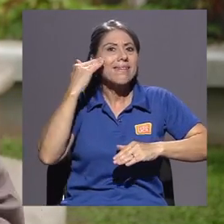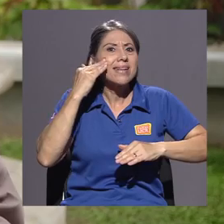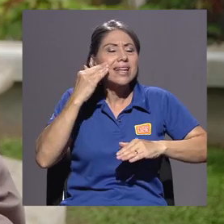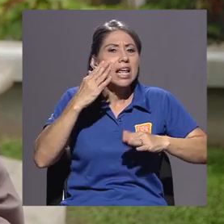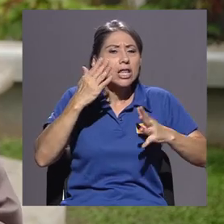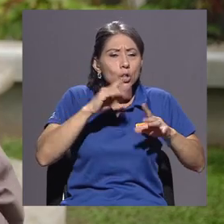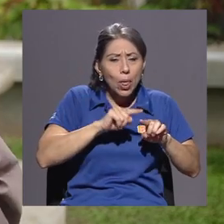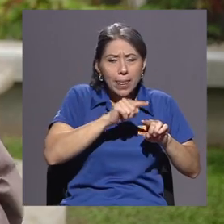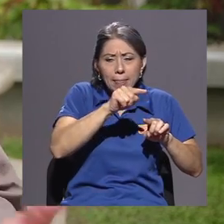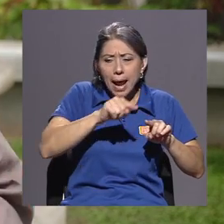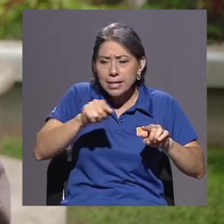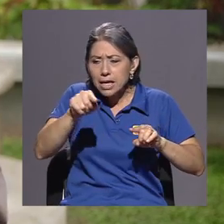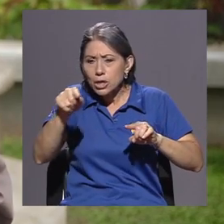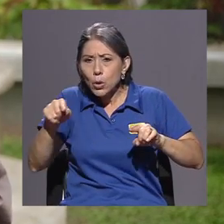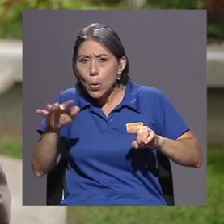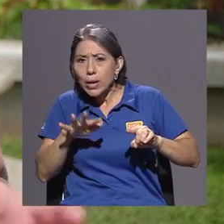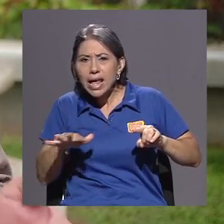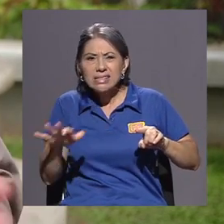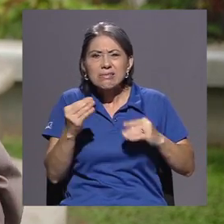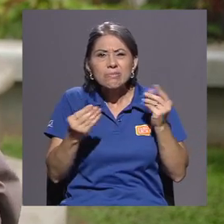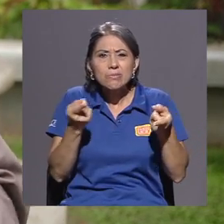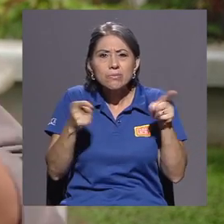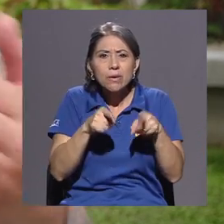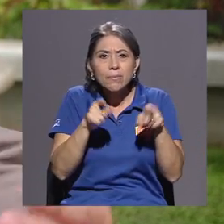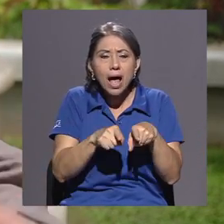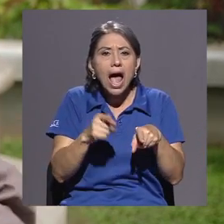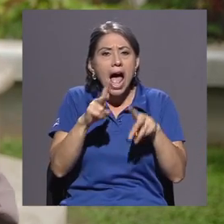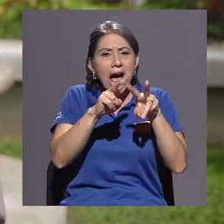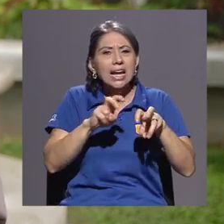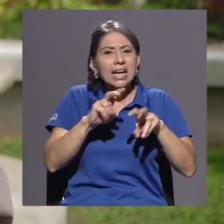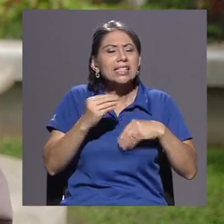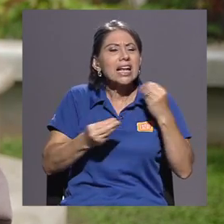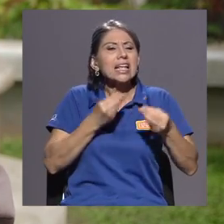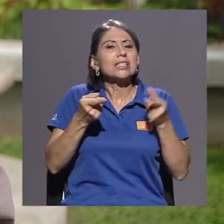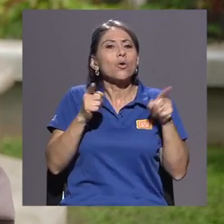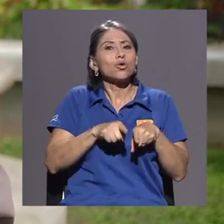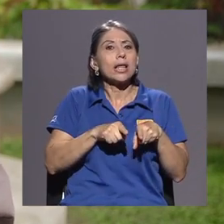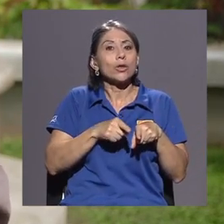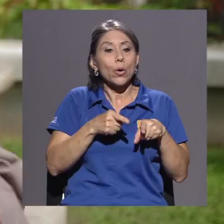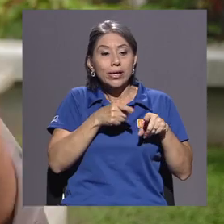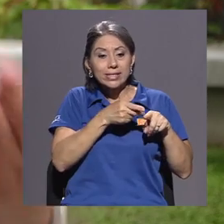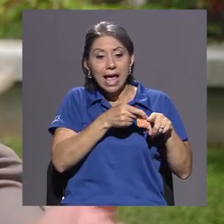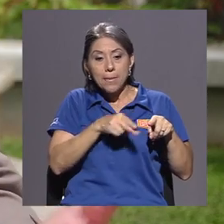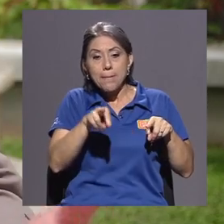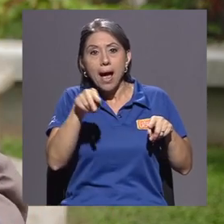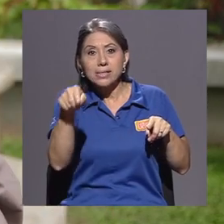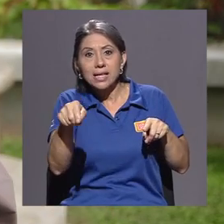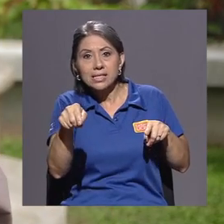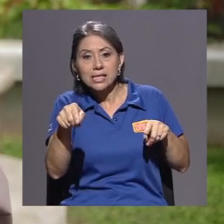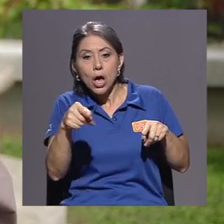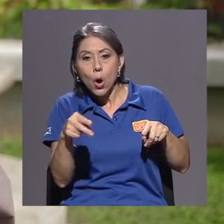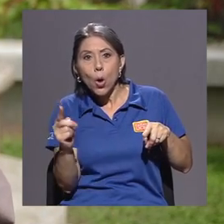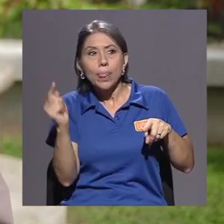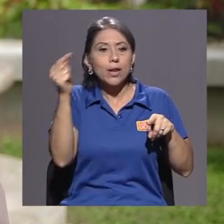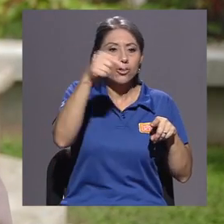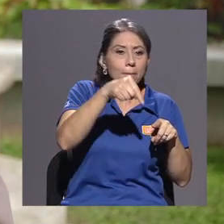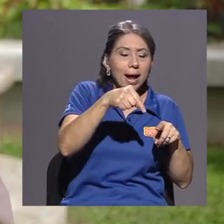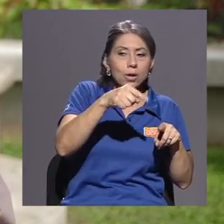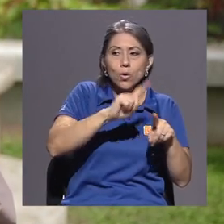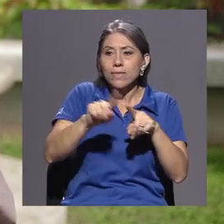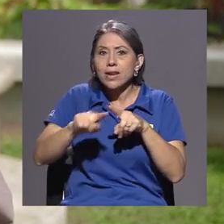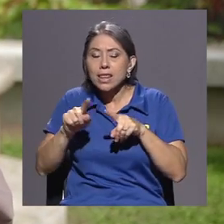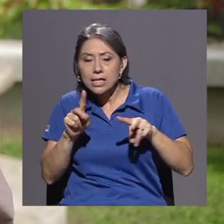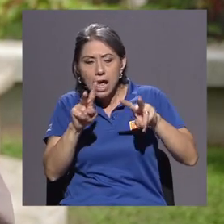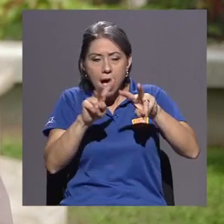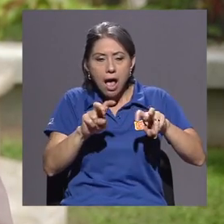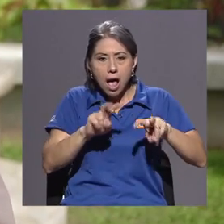analizar automáticamente qué es lo que está ocurriendo, si hay pases, si hay driblings, si hay tiros a marco, y esto va a poder permitir mejorar los entrenamientos